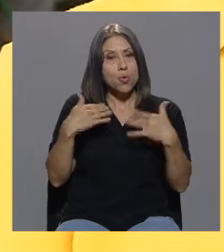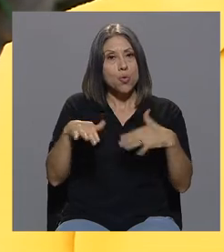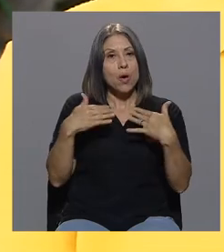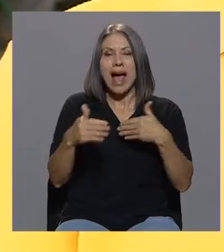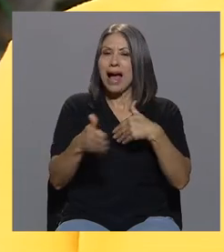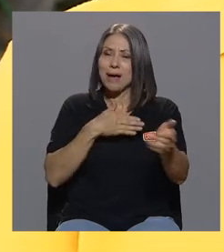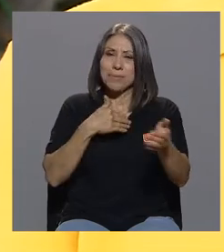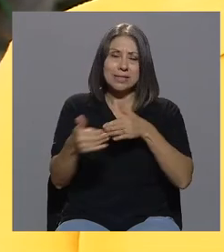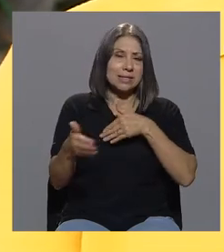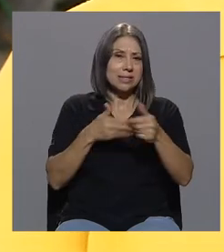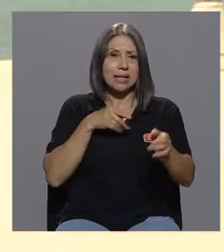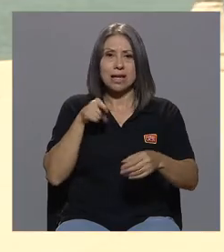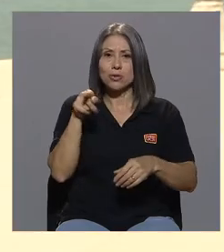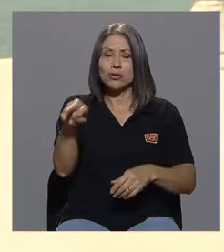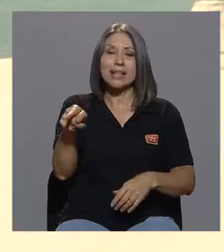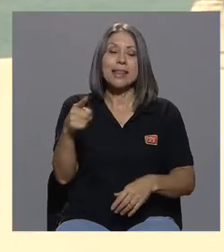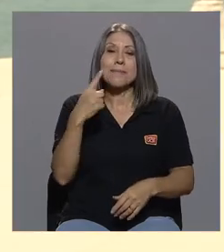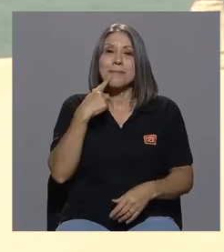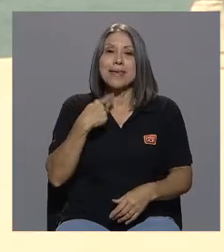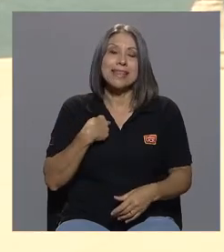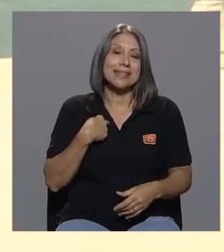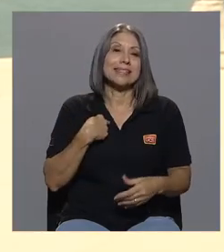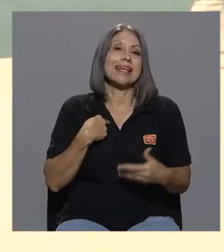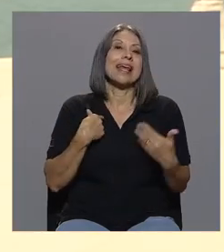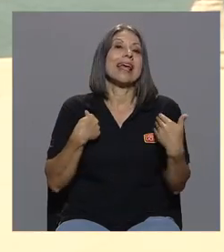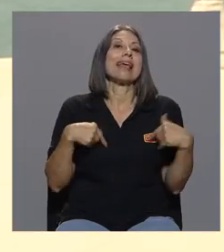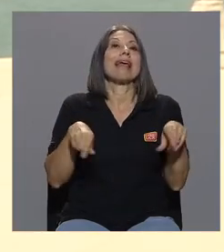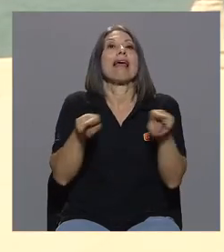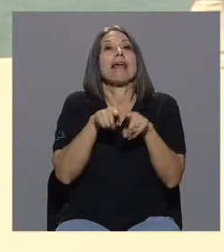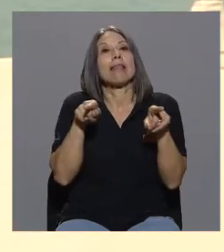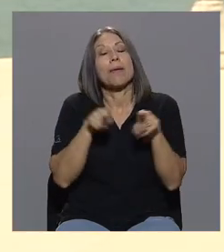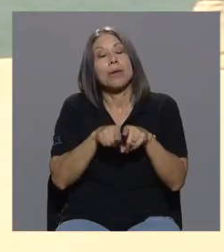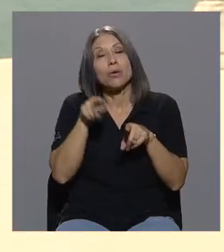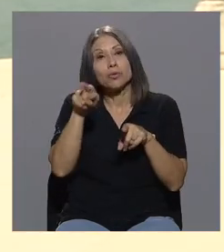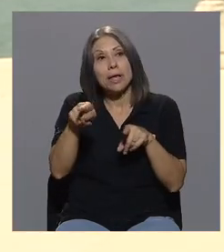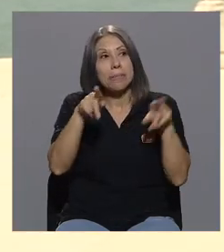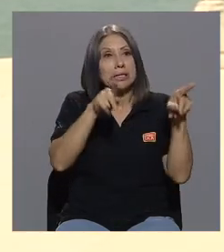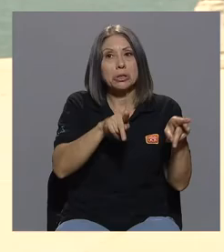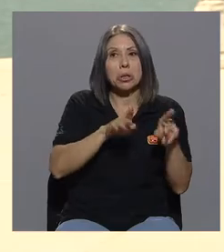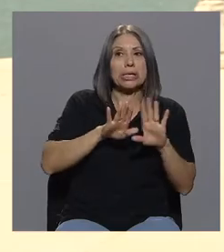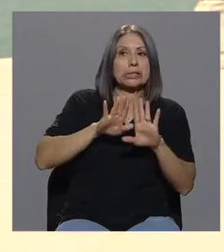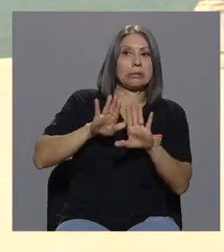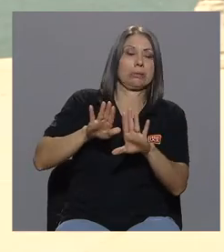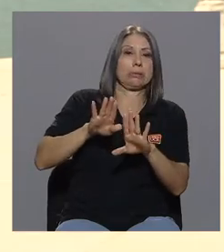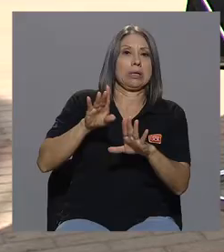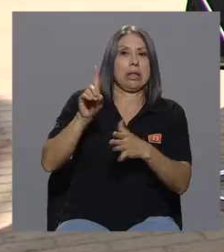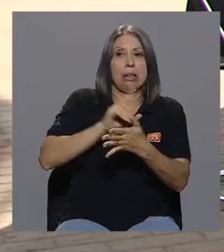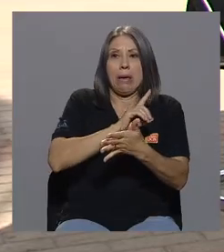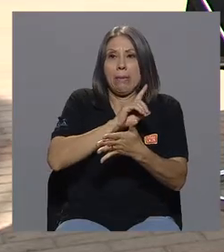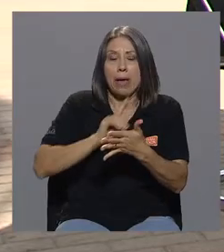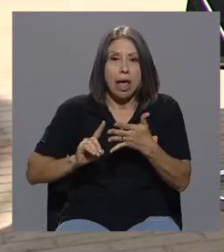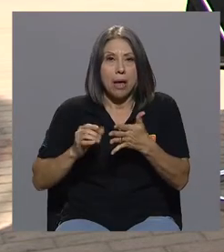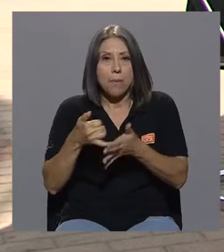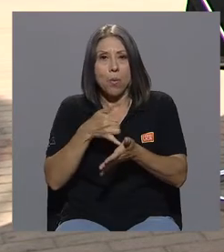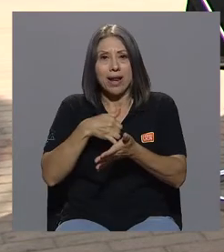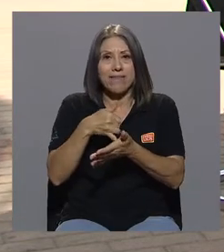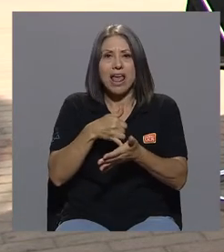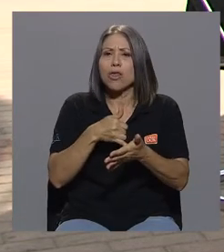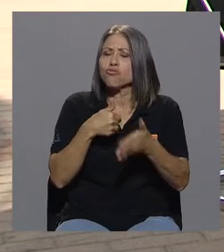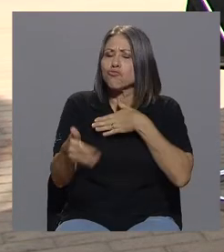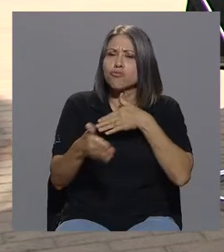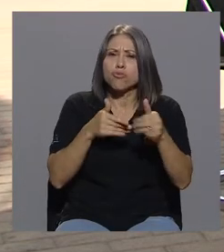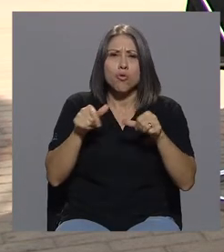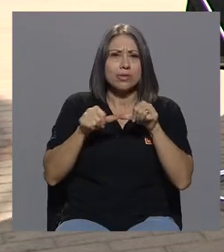me diga que encima tenía el estigma, que encima tenía una serie de condiciones de vulnerabilidad. Usted seguía trabajando